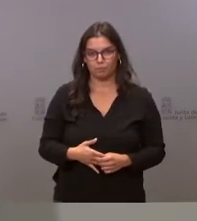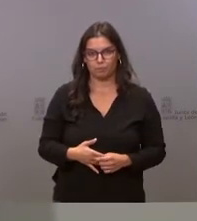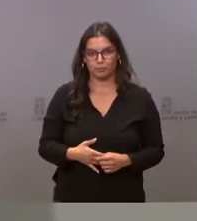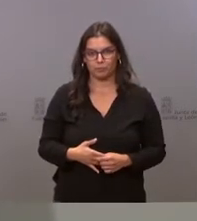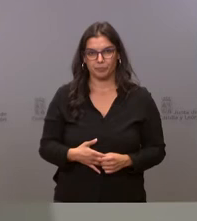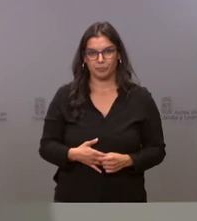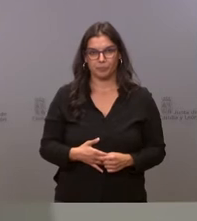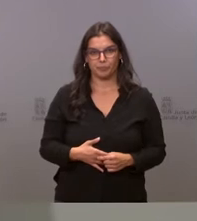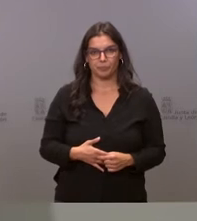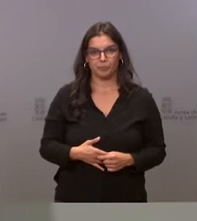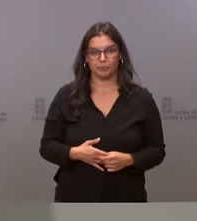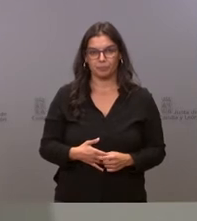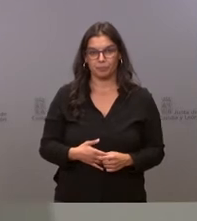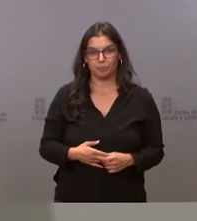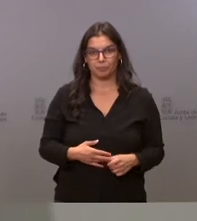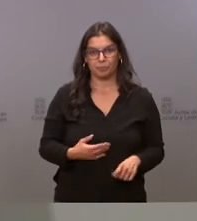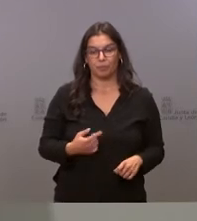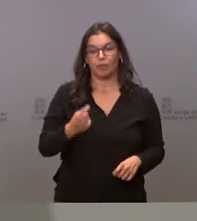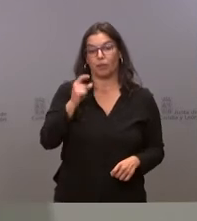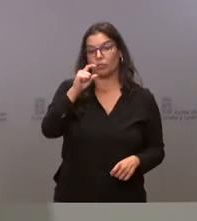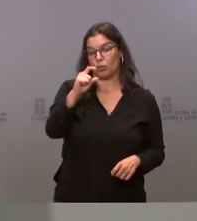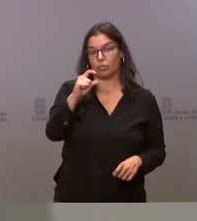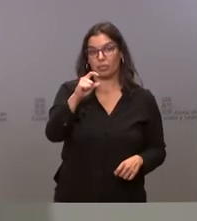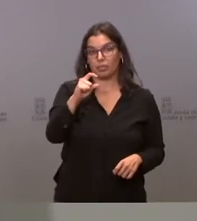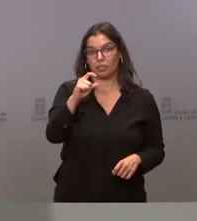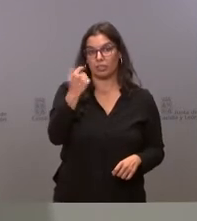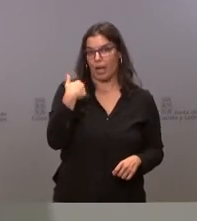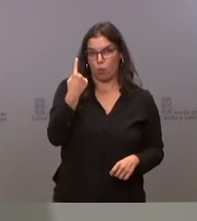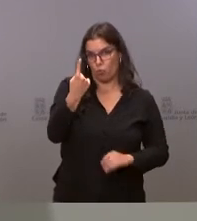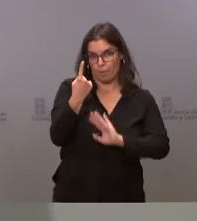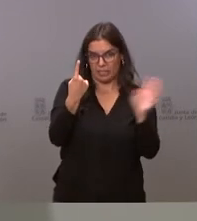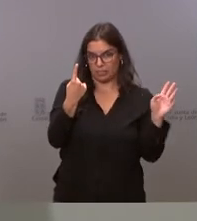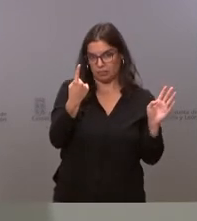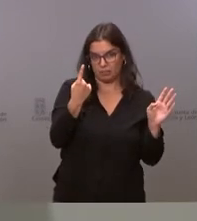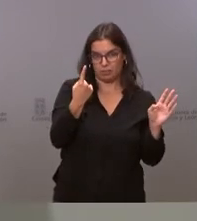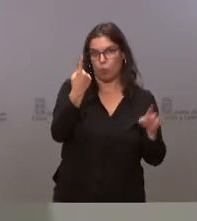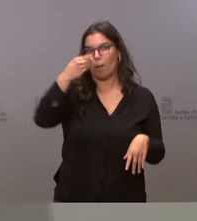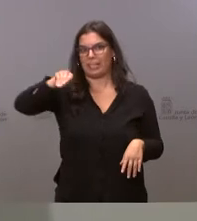La dosis naturalmente es una única dosis adicional.